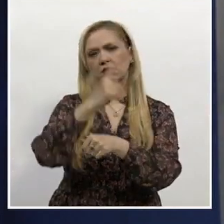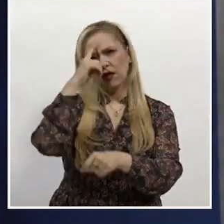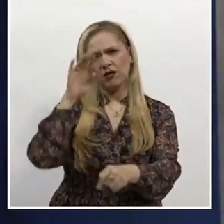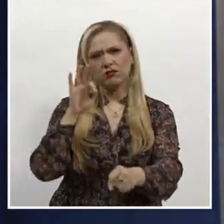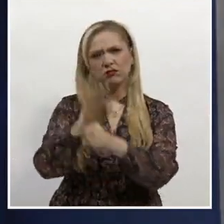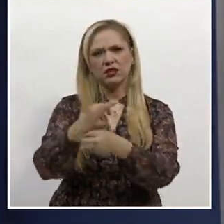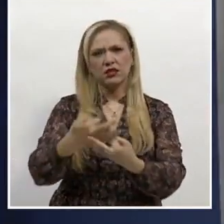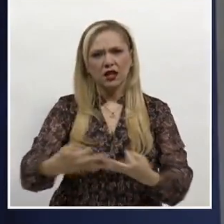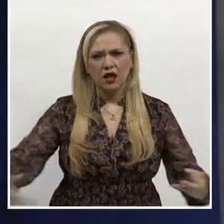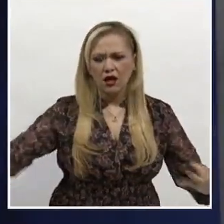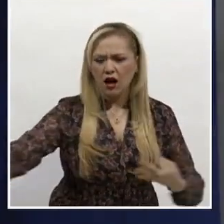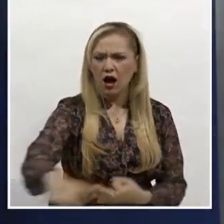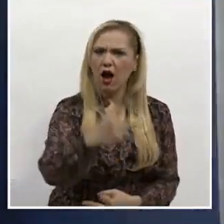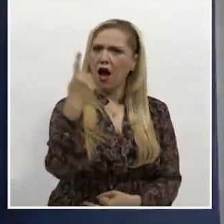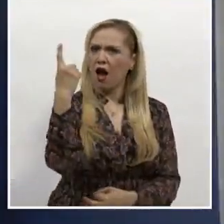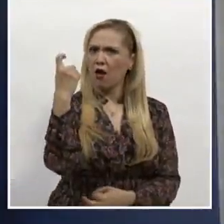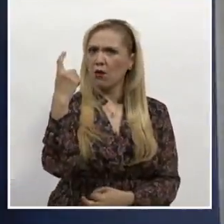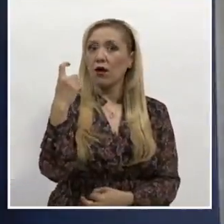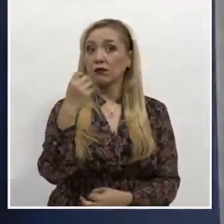territorio y el agua.